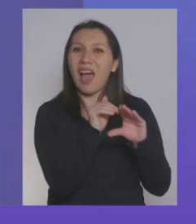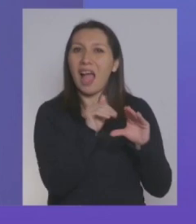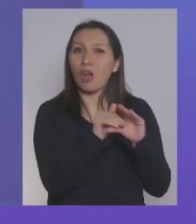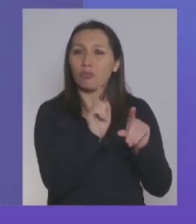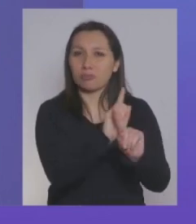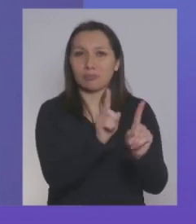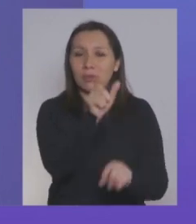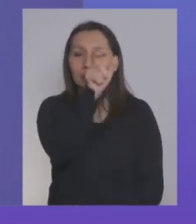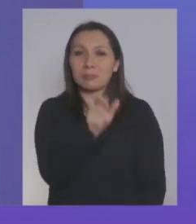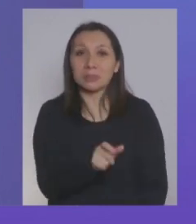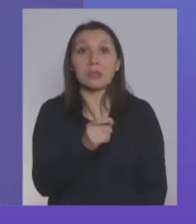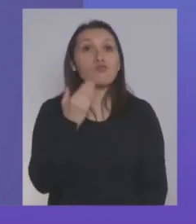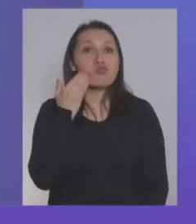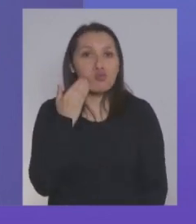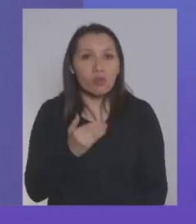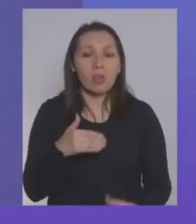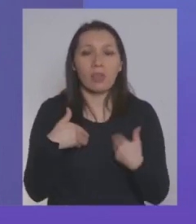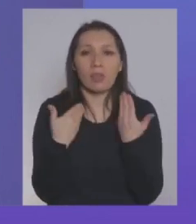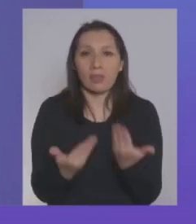beneficio que la persona tiene.